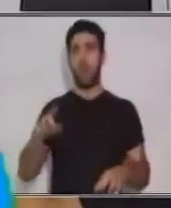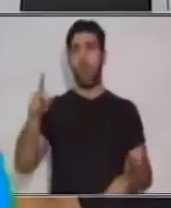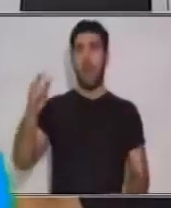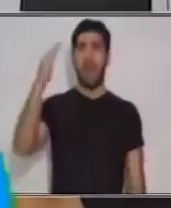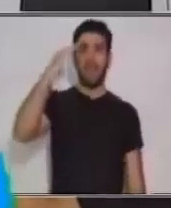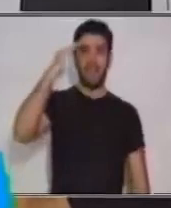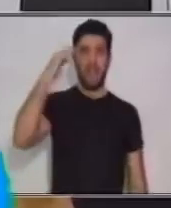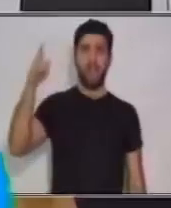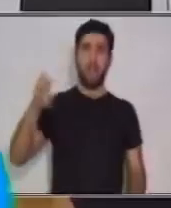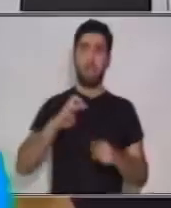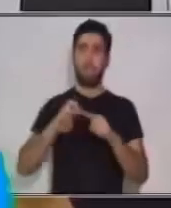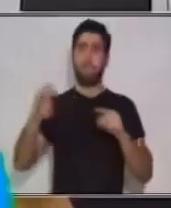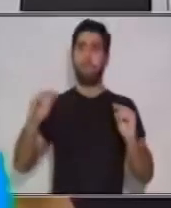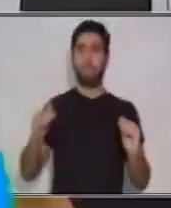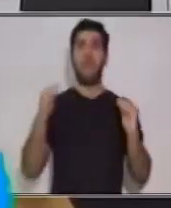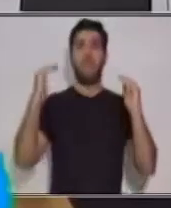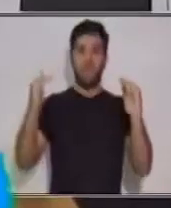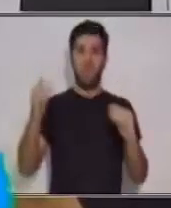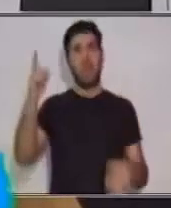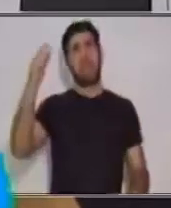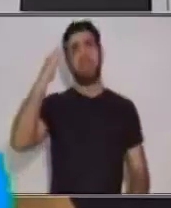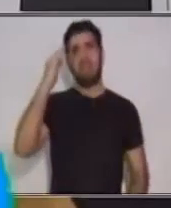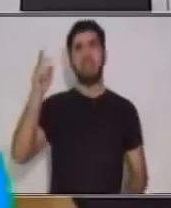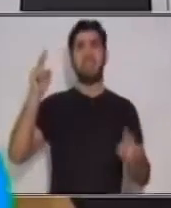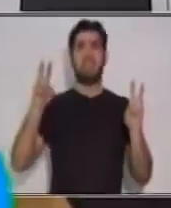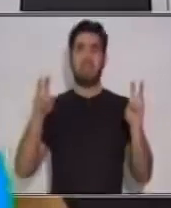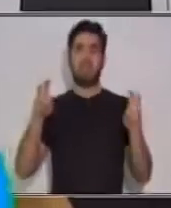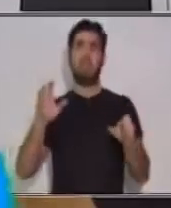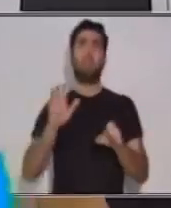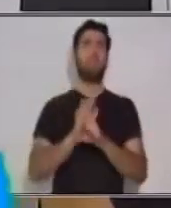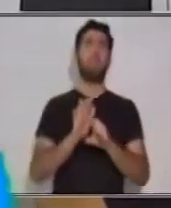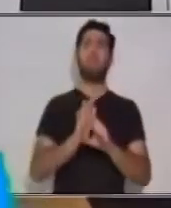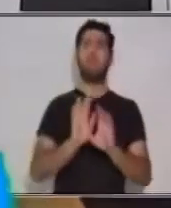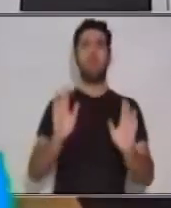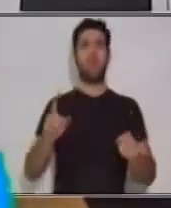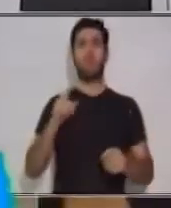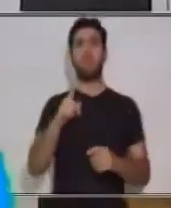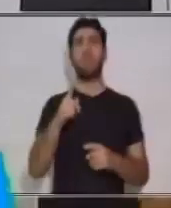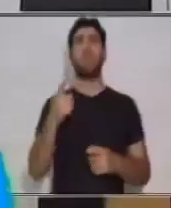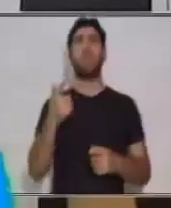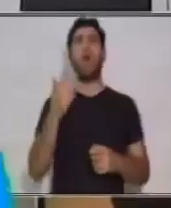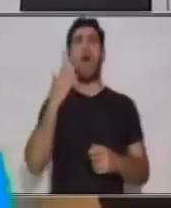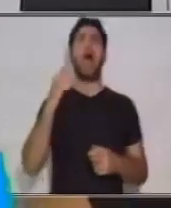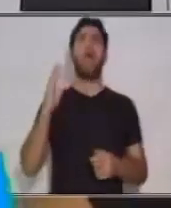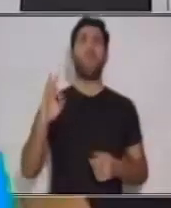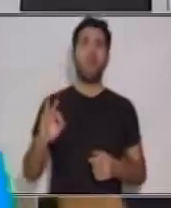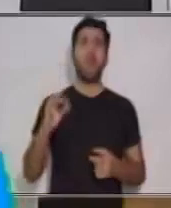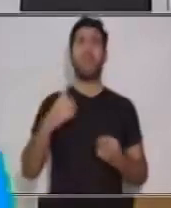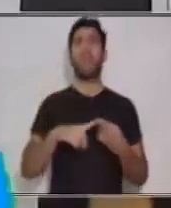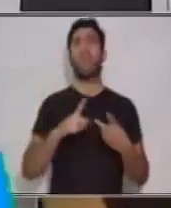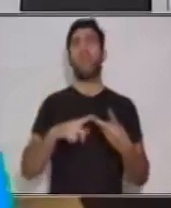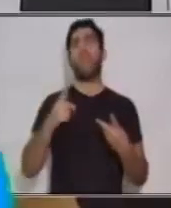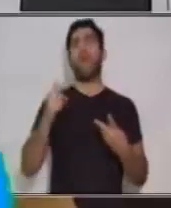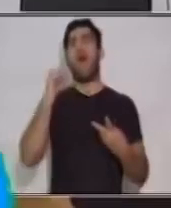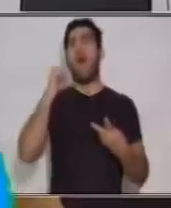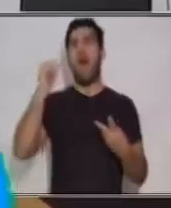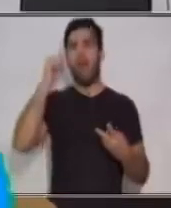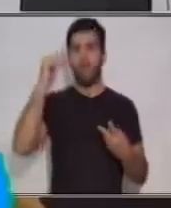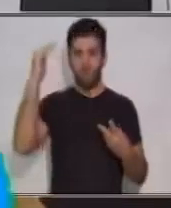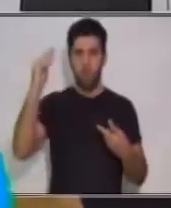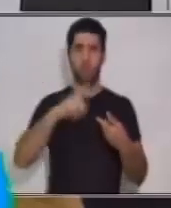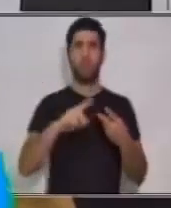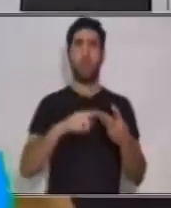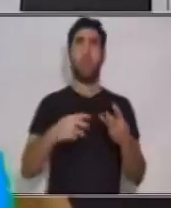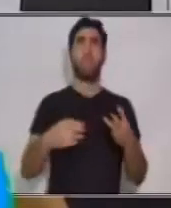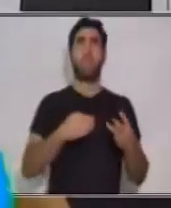profesional o que tenga información del tema. Por ejemplo, podrías llamar a tus abuelitos, a un adulto, a un maestro,